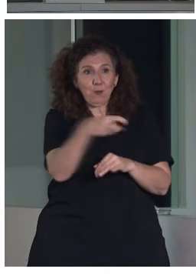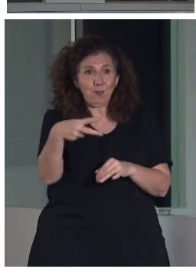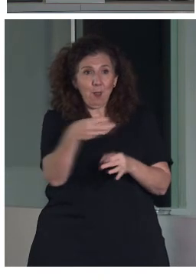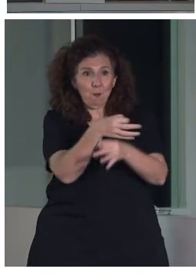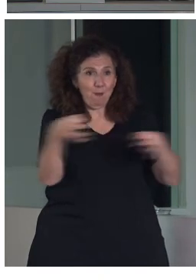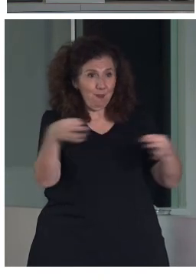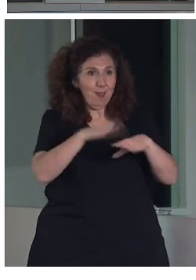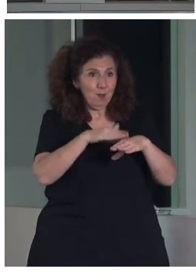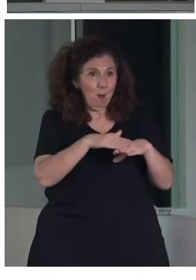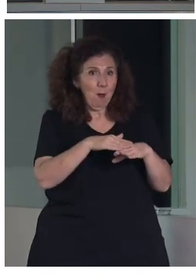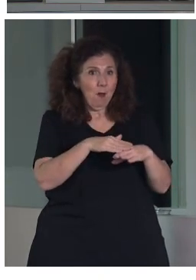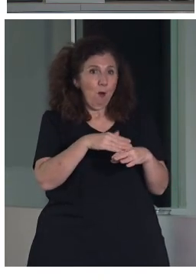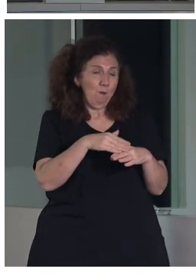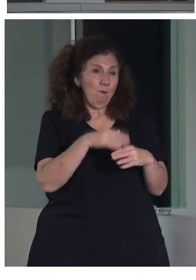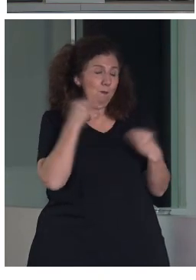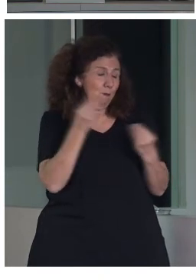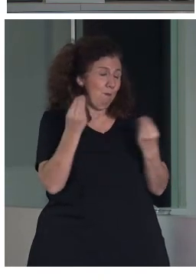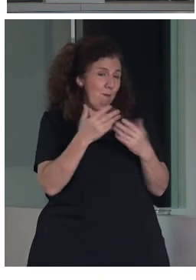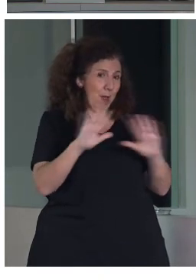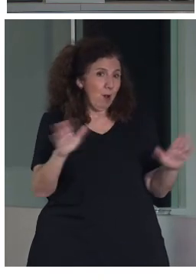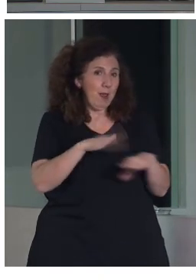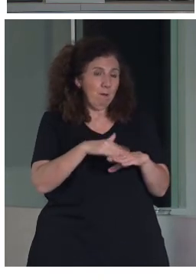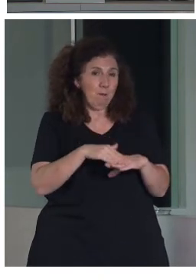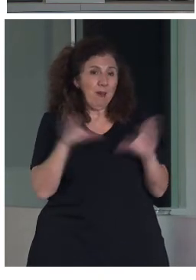se puede presentar algo para todos cuando no lo es.